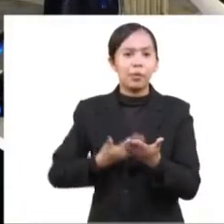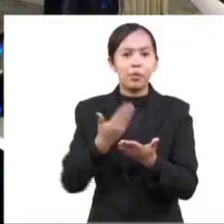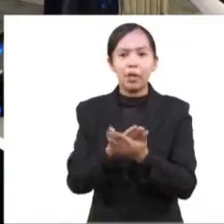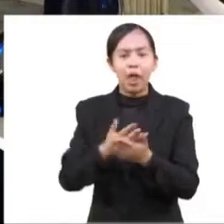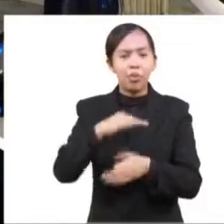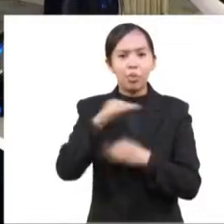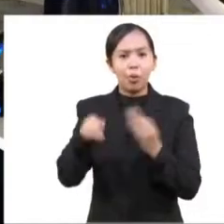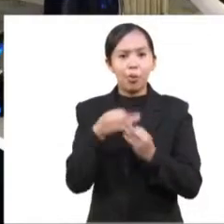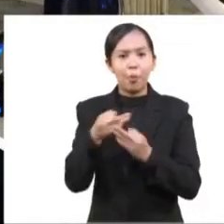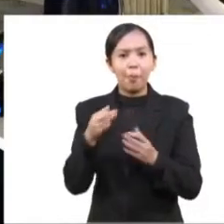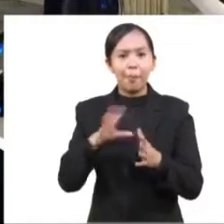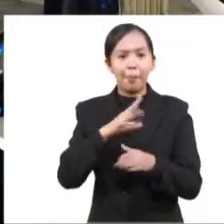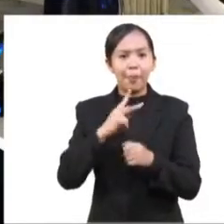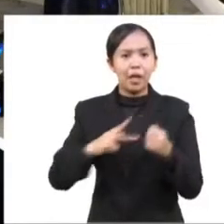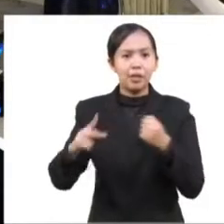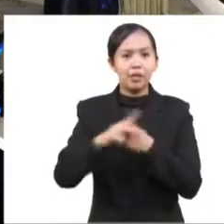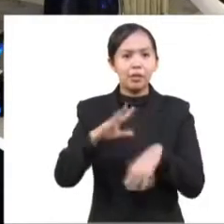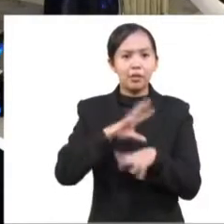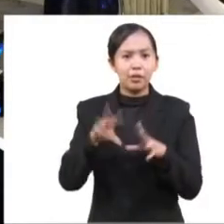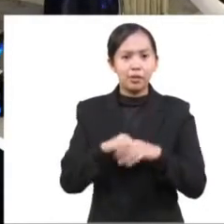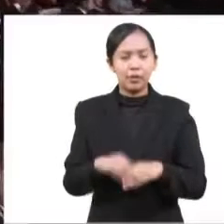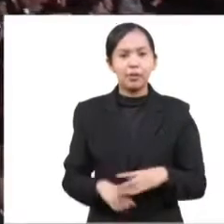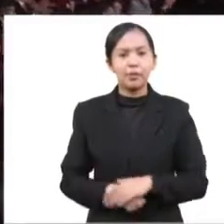país. Gracias. ¡Gracias!